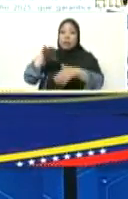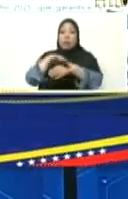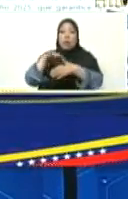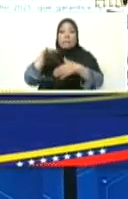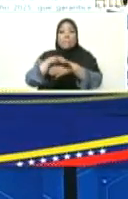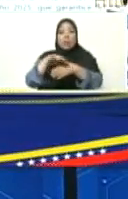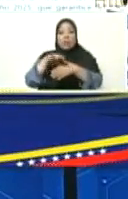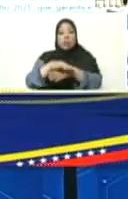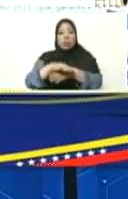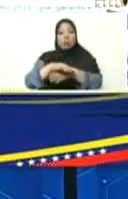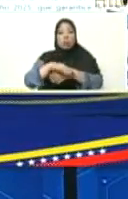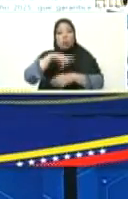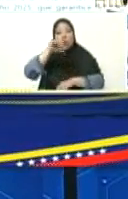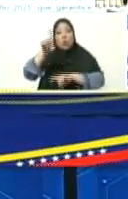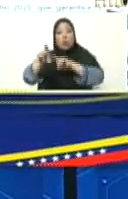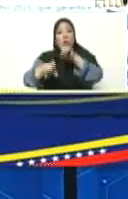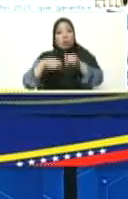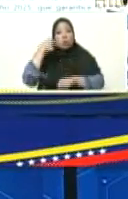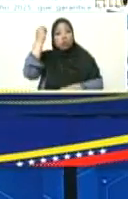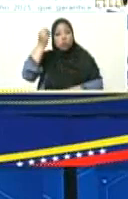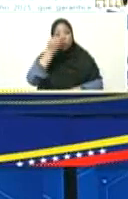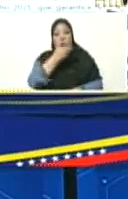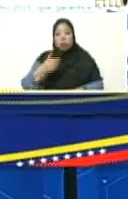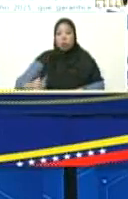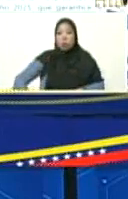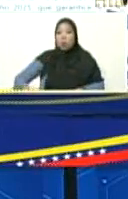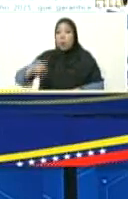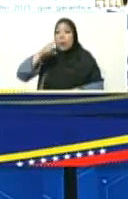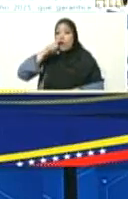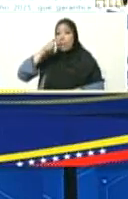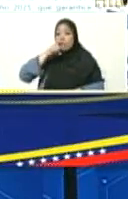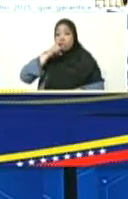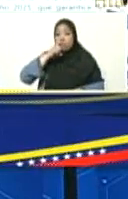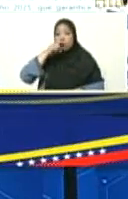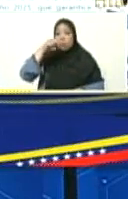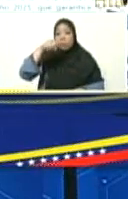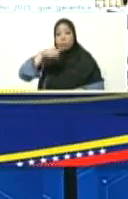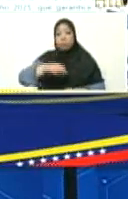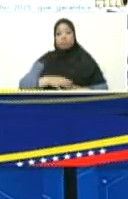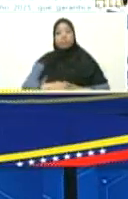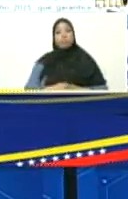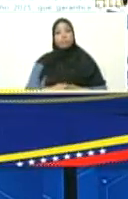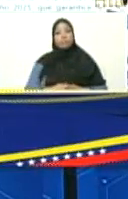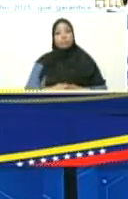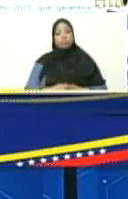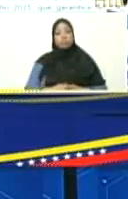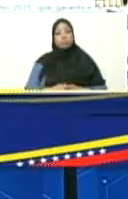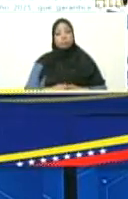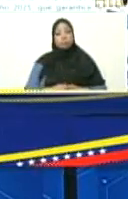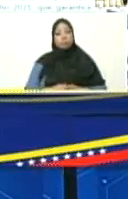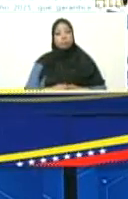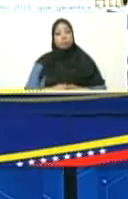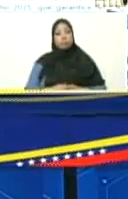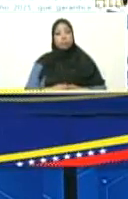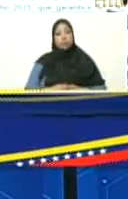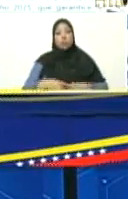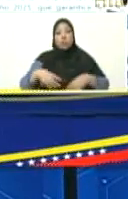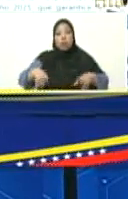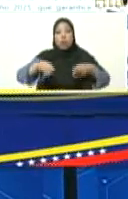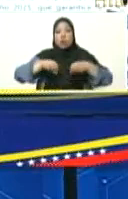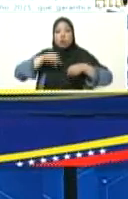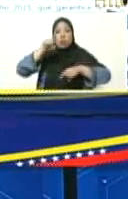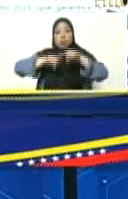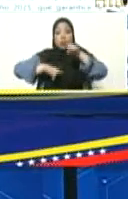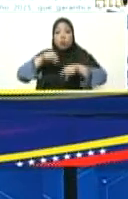somete a la consideración del ciudadano presidente de la República Bolivariana de Venezuela, Nicolás Maduro Moro, la asignación de